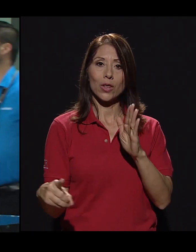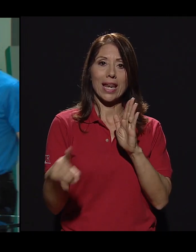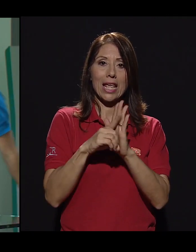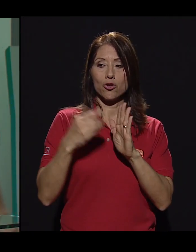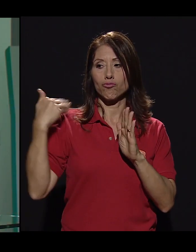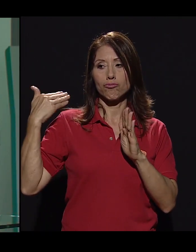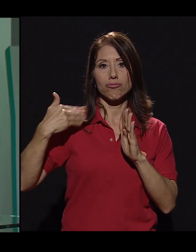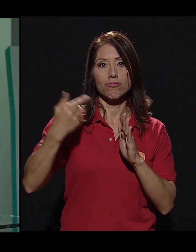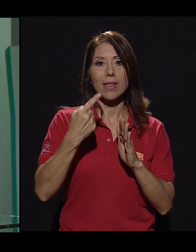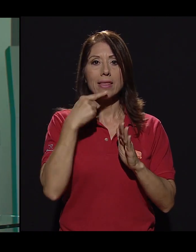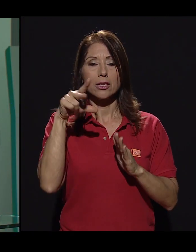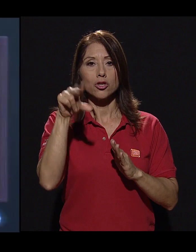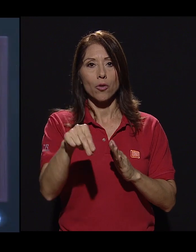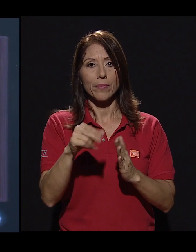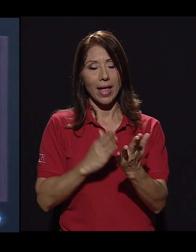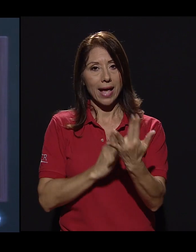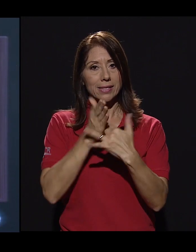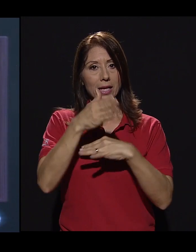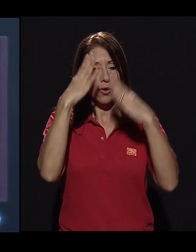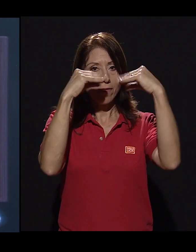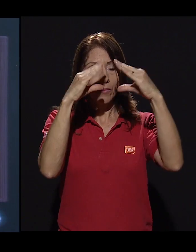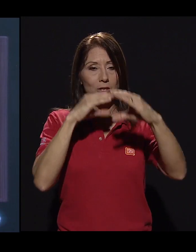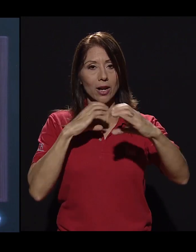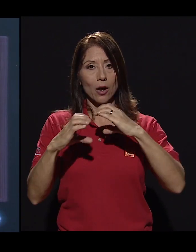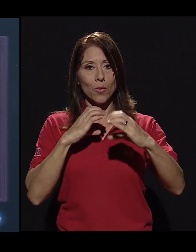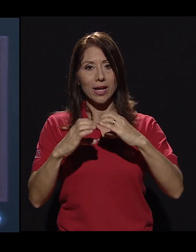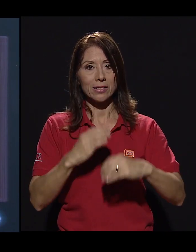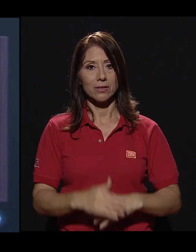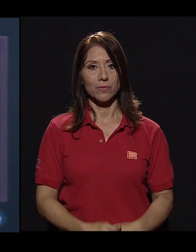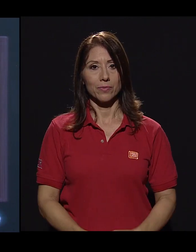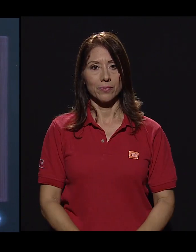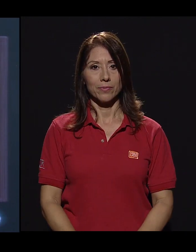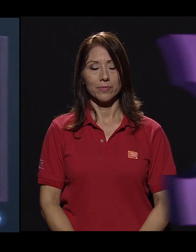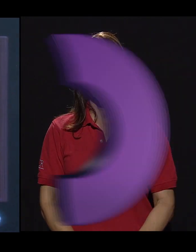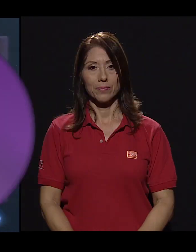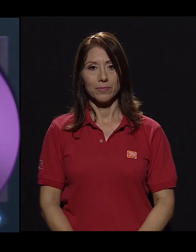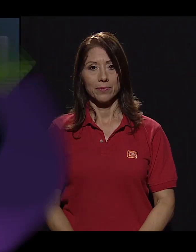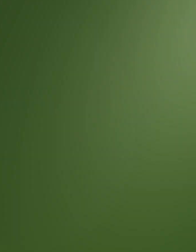históricamente se le ha negado, el acceso a la información y a la comunicación.